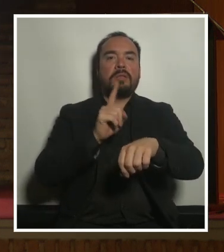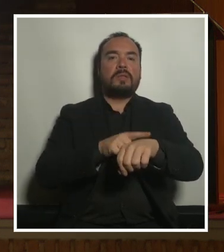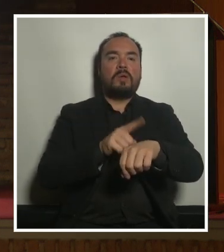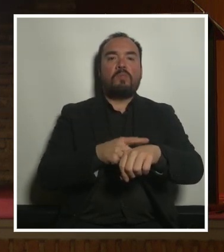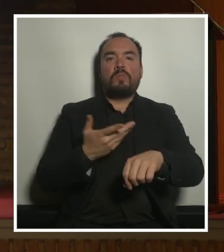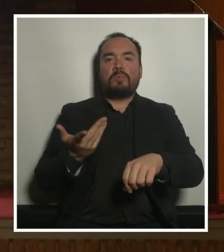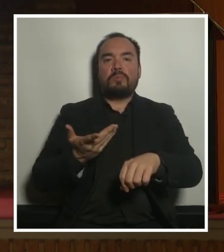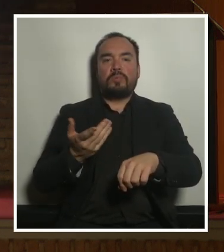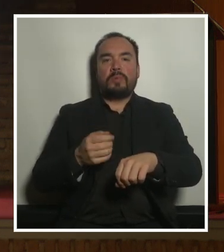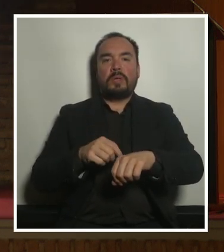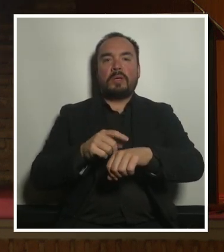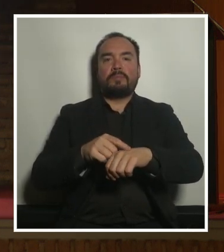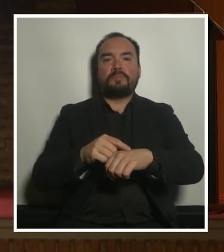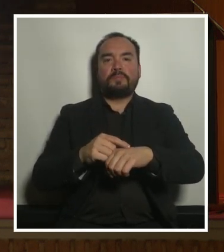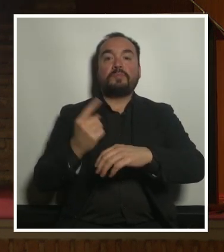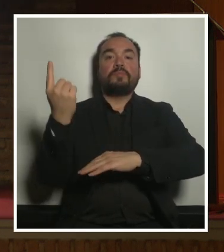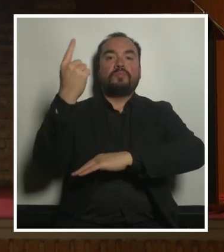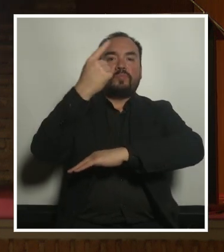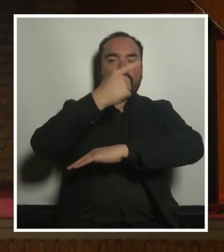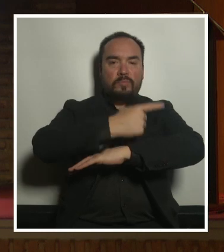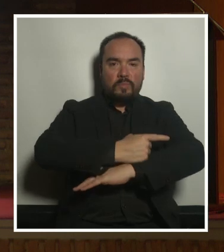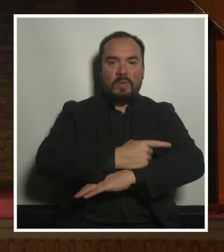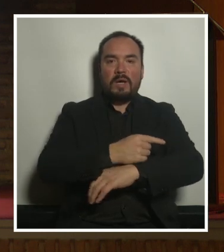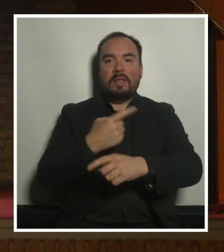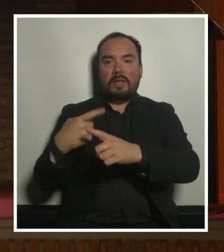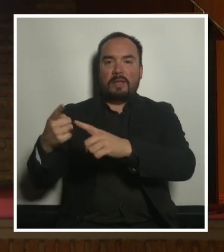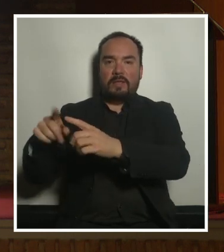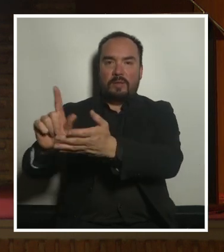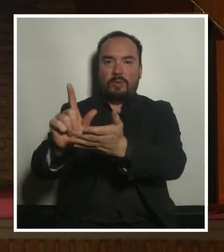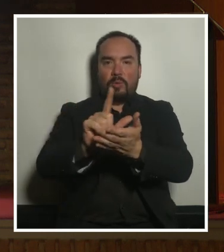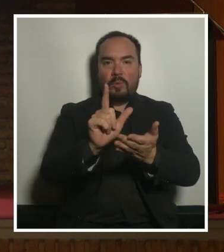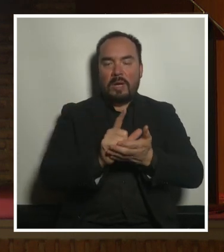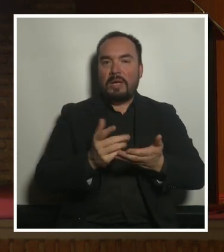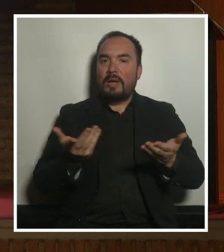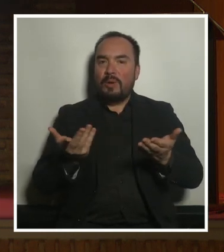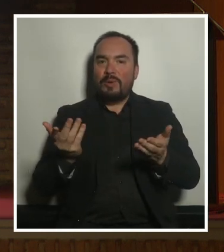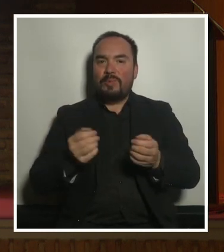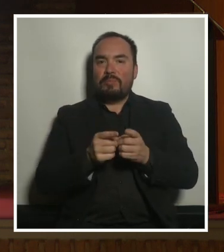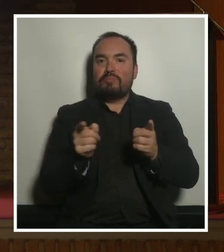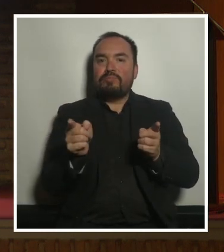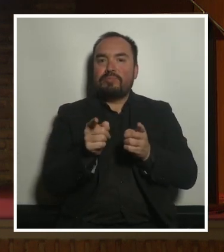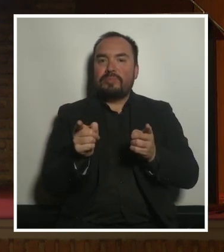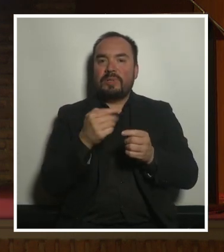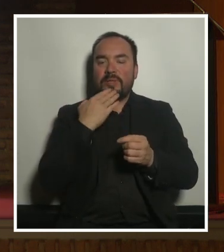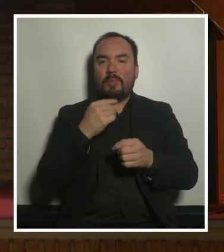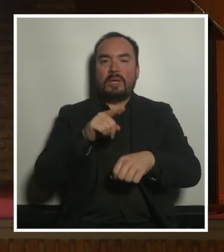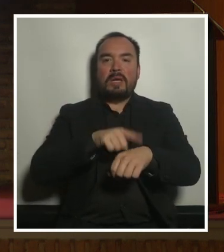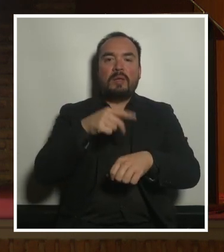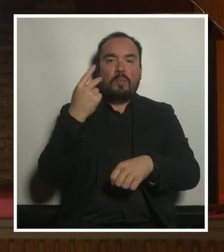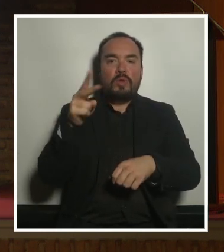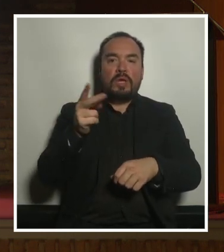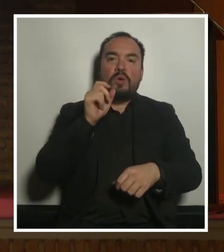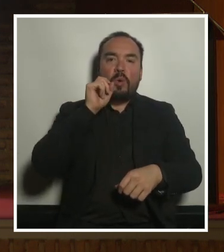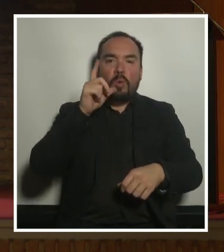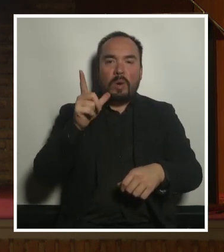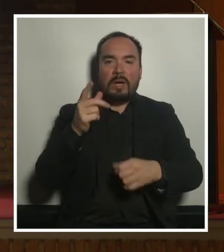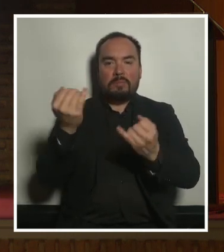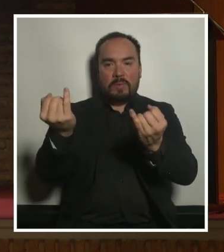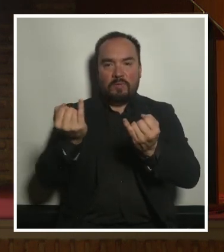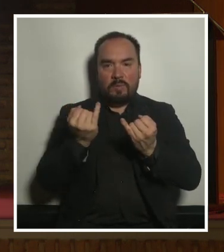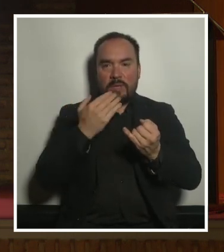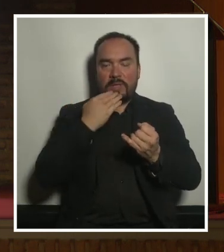de cuáles son los horarios que tienen estos espacios de cómo se gestiona el tiempo en ellos y de cuál es el tiempo de